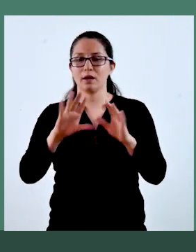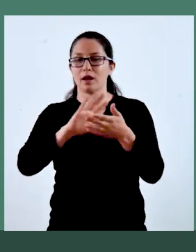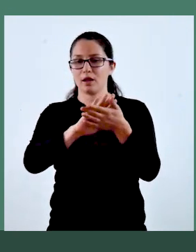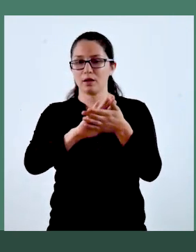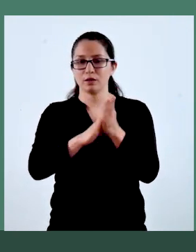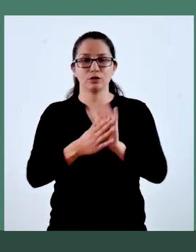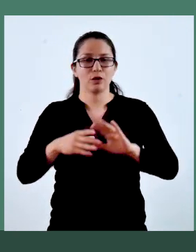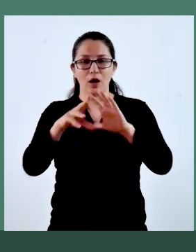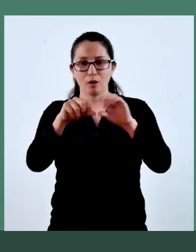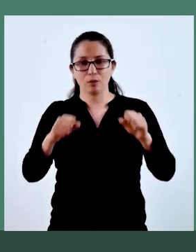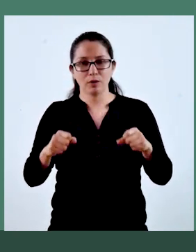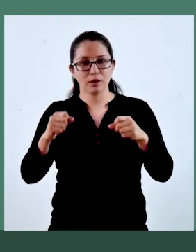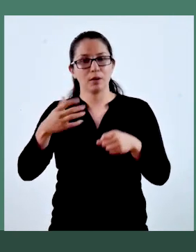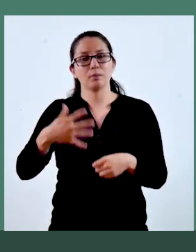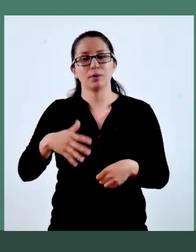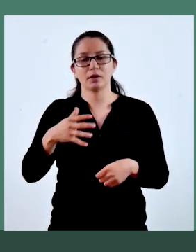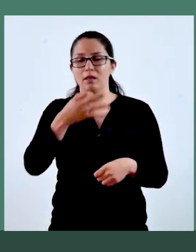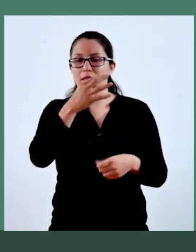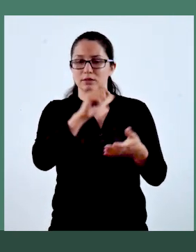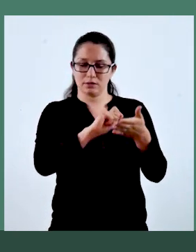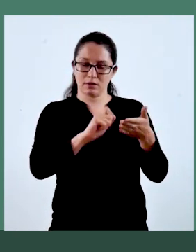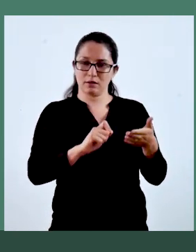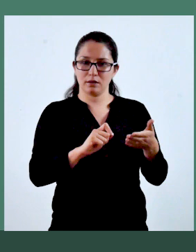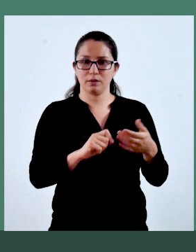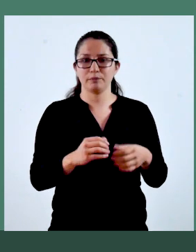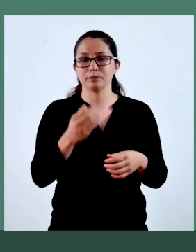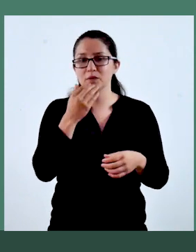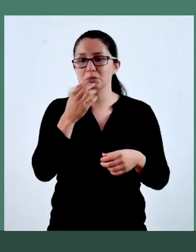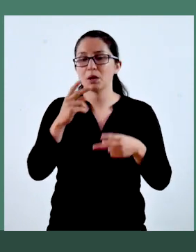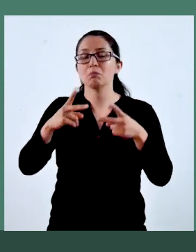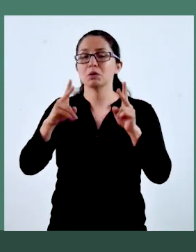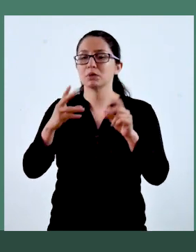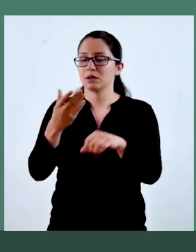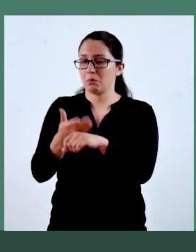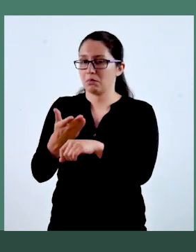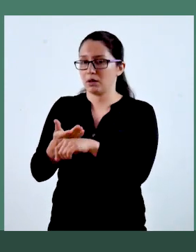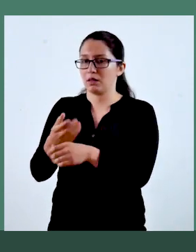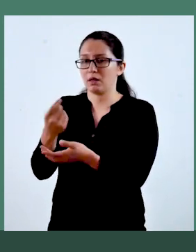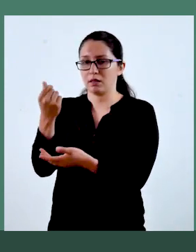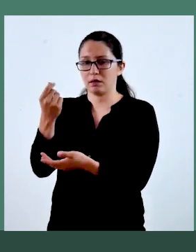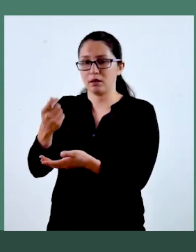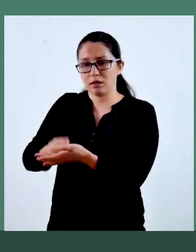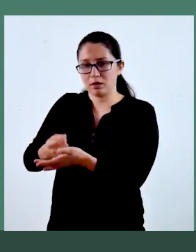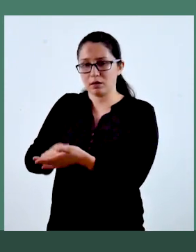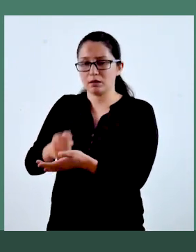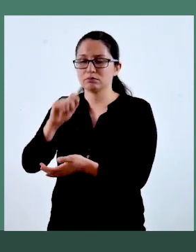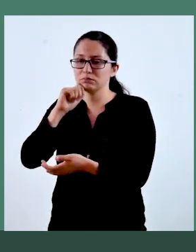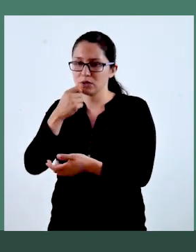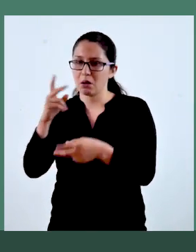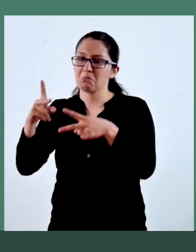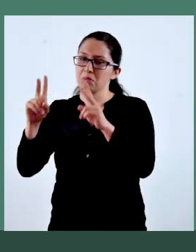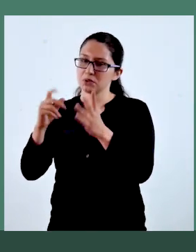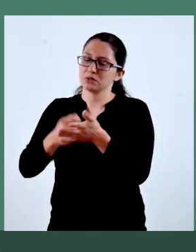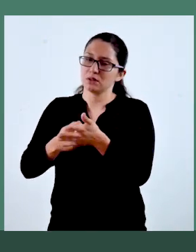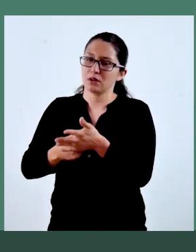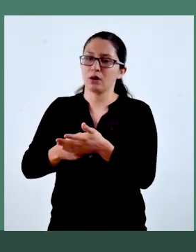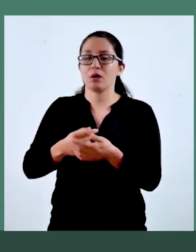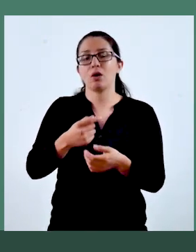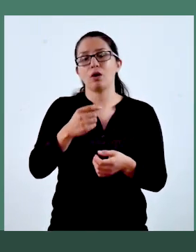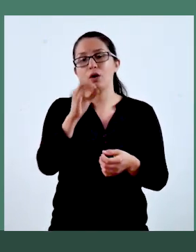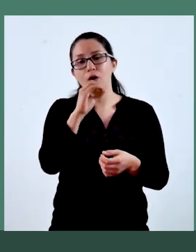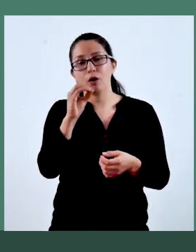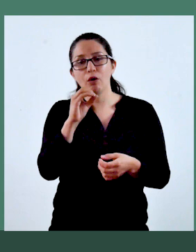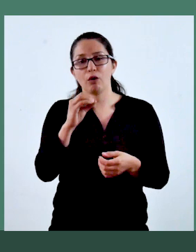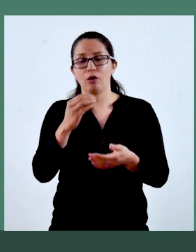El titular podría solicitar una remuneración y en ese caso sería una autorización remunerada, como también podría permitir